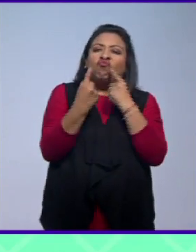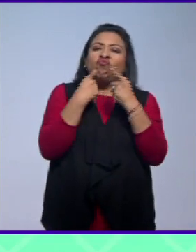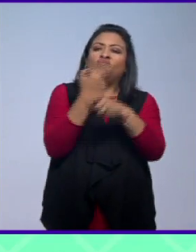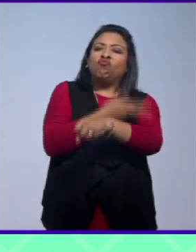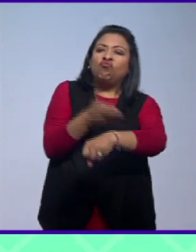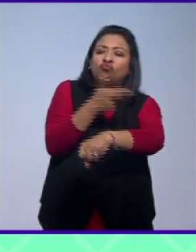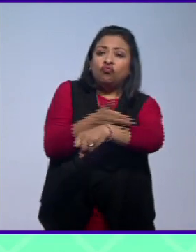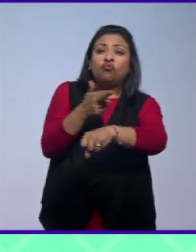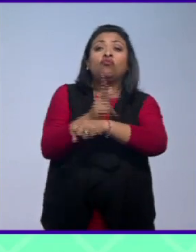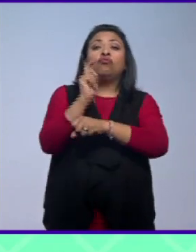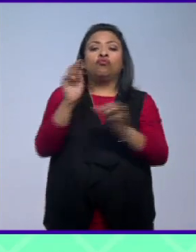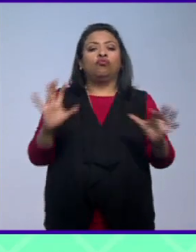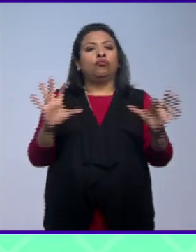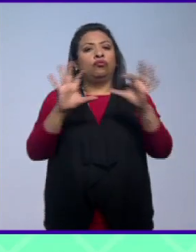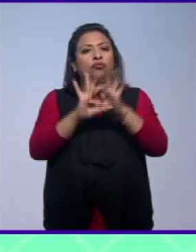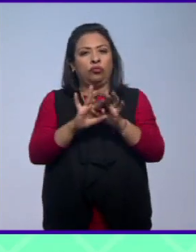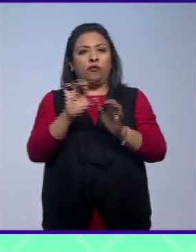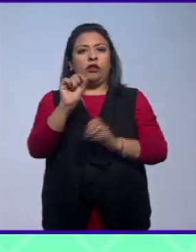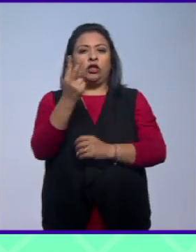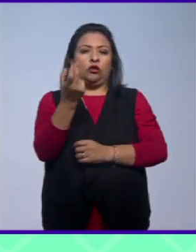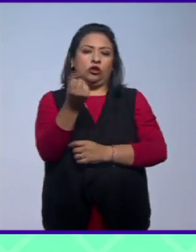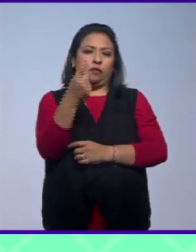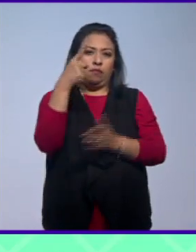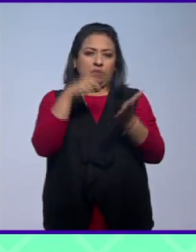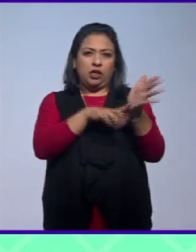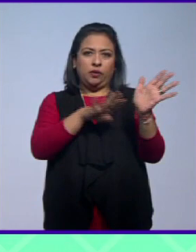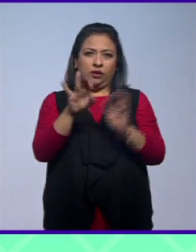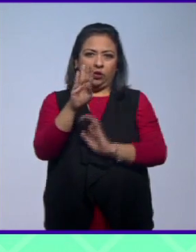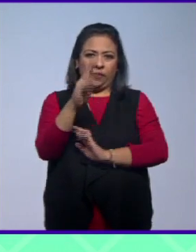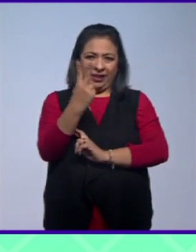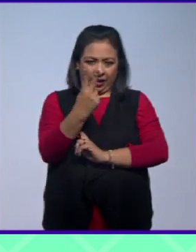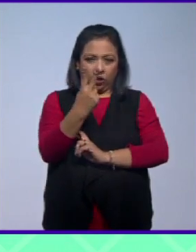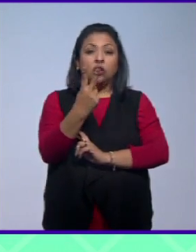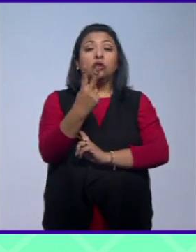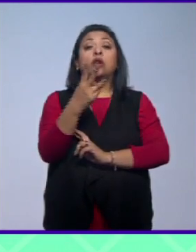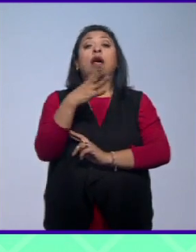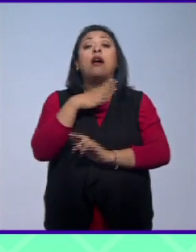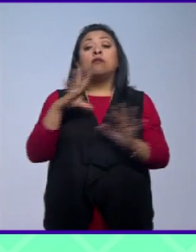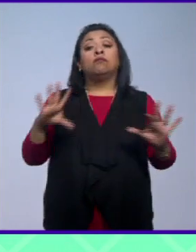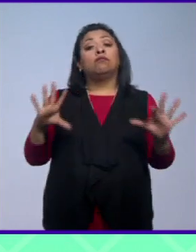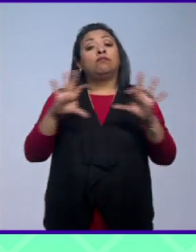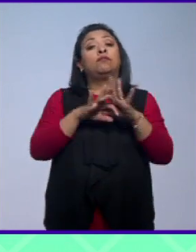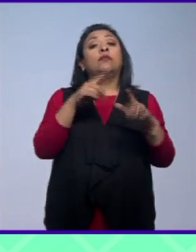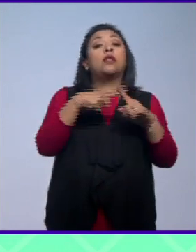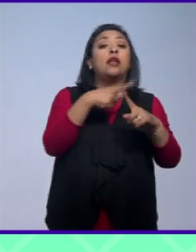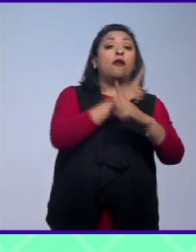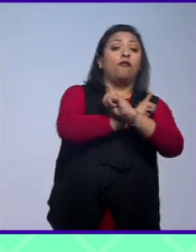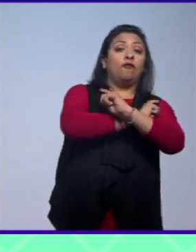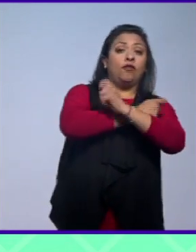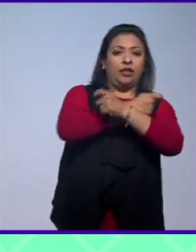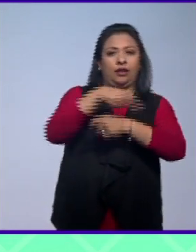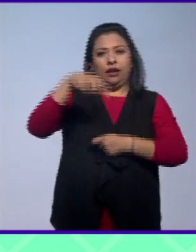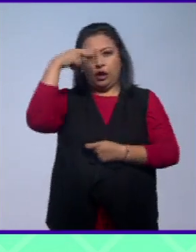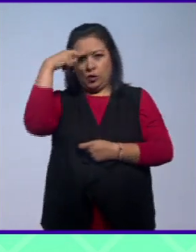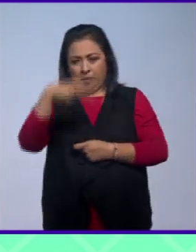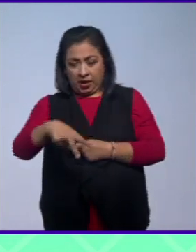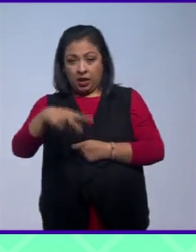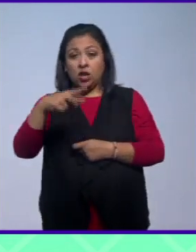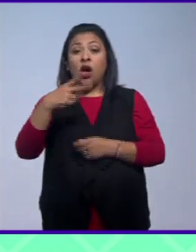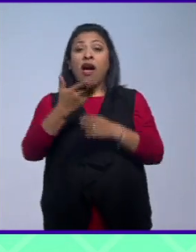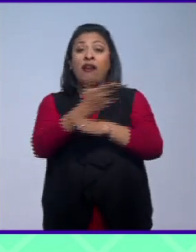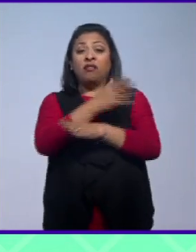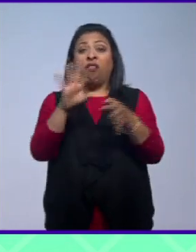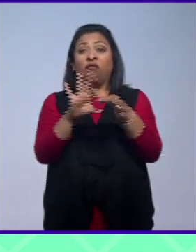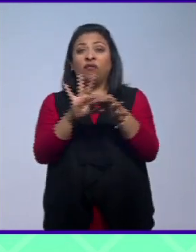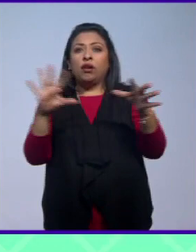conmemora el restablecimiento, el 21 de septiembre de 1992, de vínculos entre el Vaticano y México. Vínculo roto